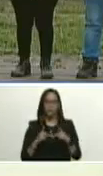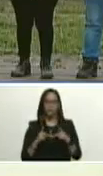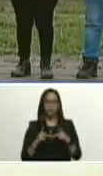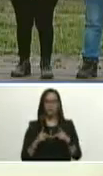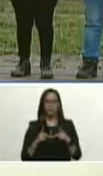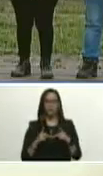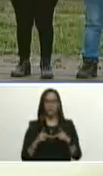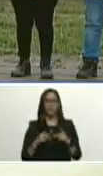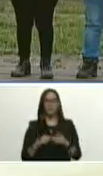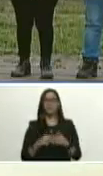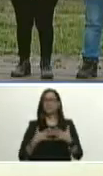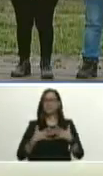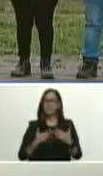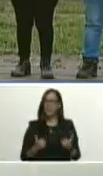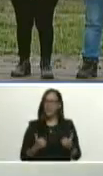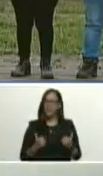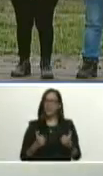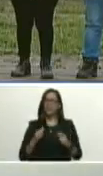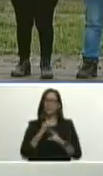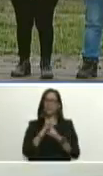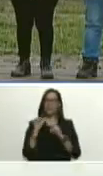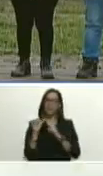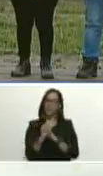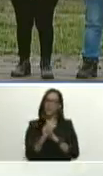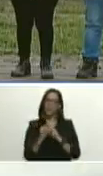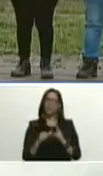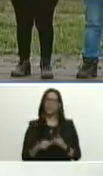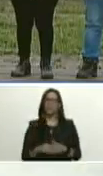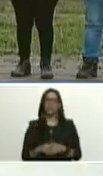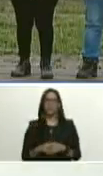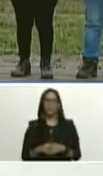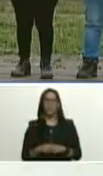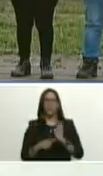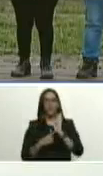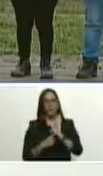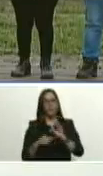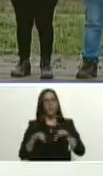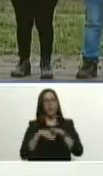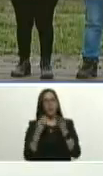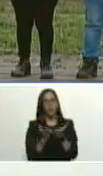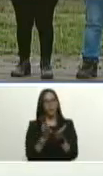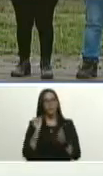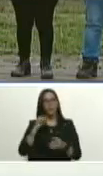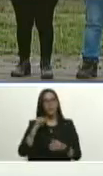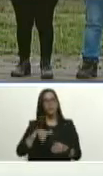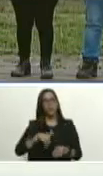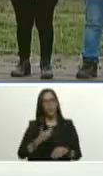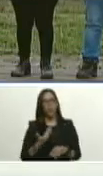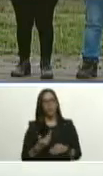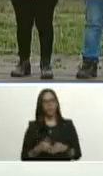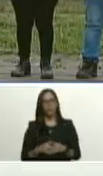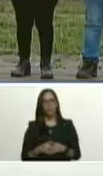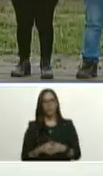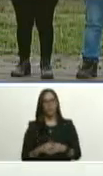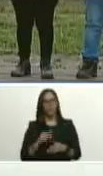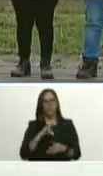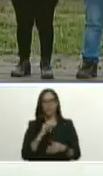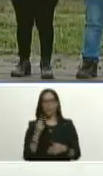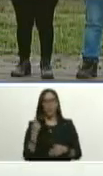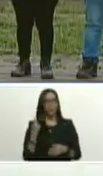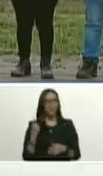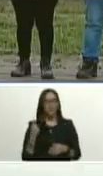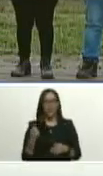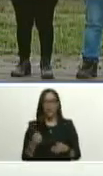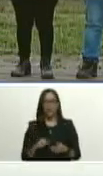orgánica sana ecológica y demostrarle al mundo que si se puede que no hace falta la